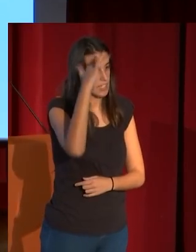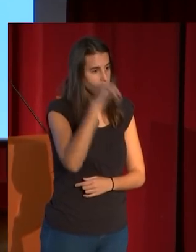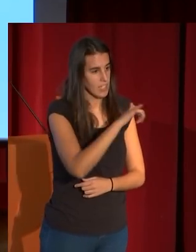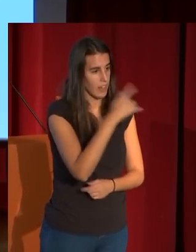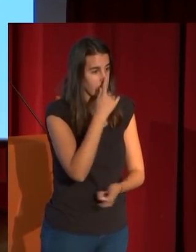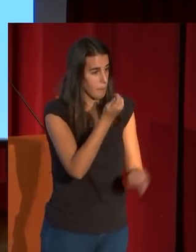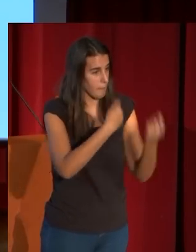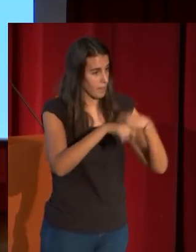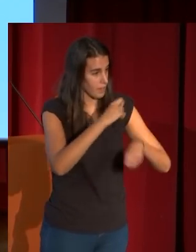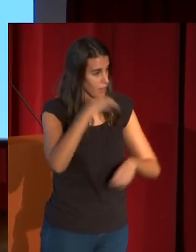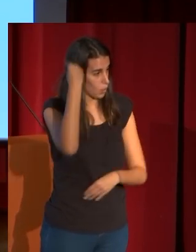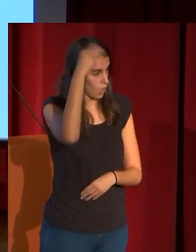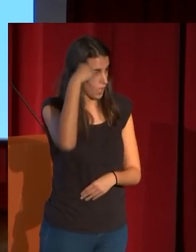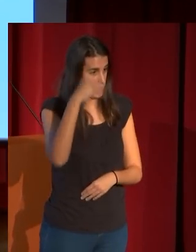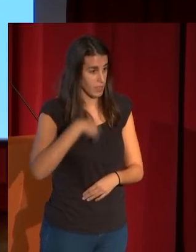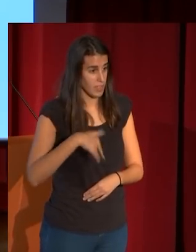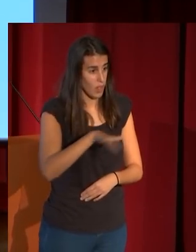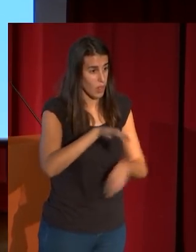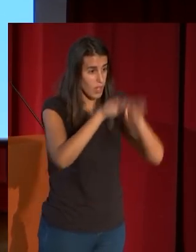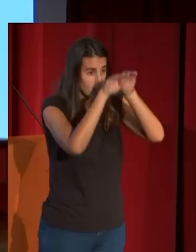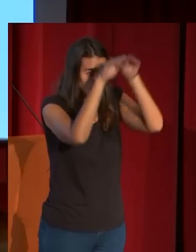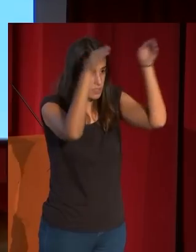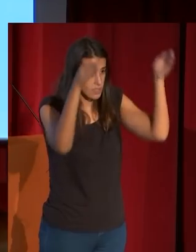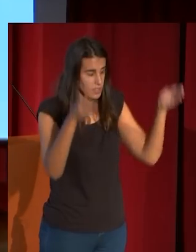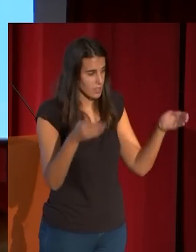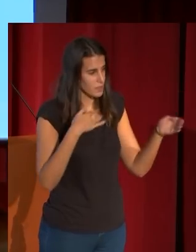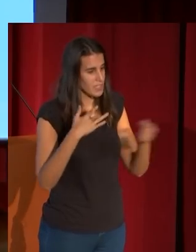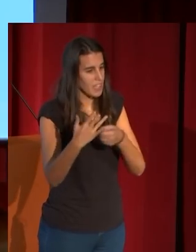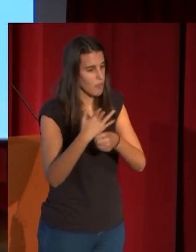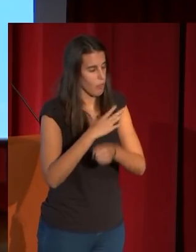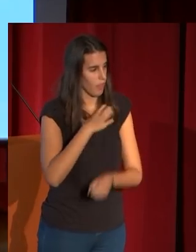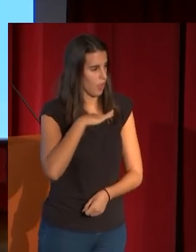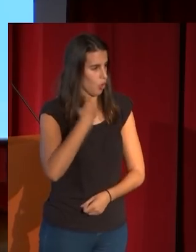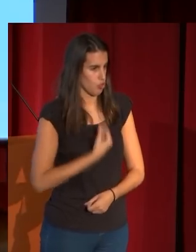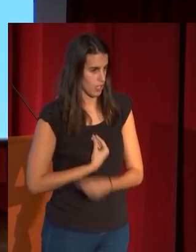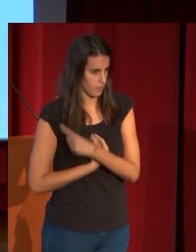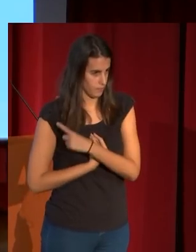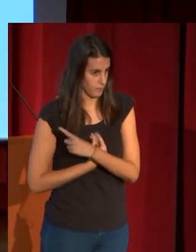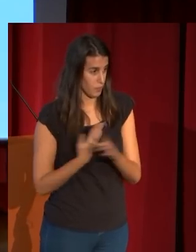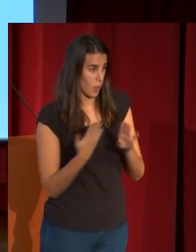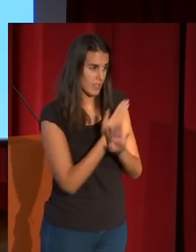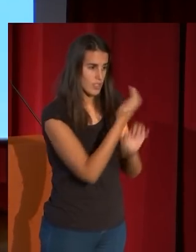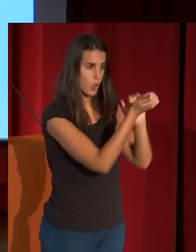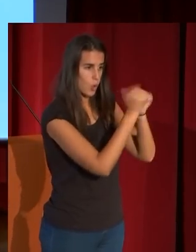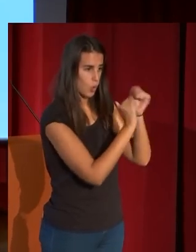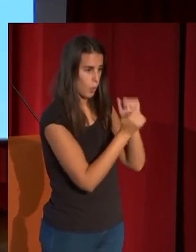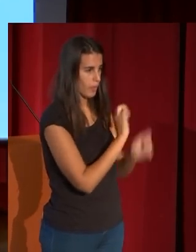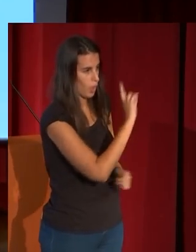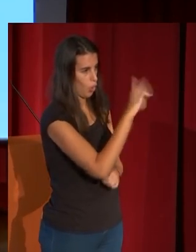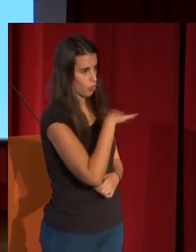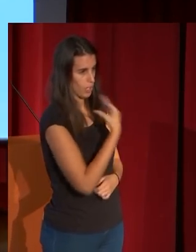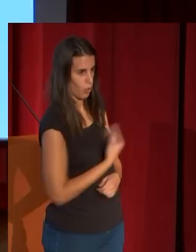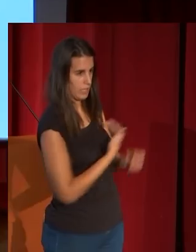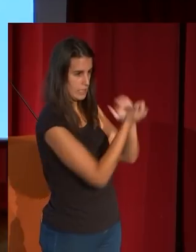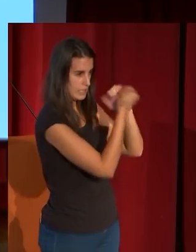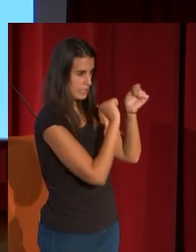árabe, en un espacio abovedado bajo la sugestión de Goya. Él acababa de copiar, además, algunas de las aguadas que poseía